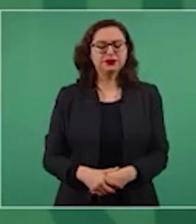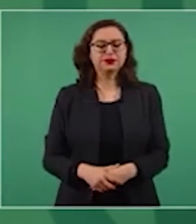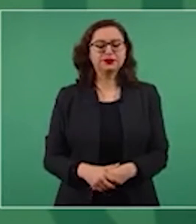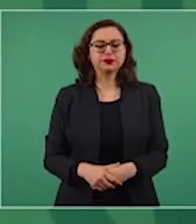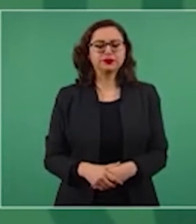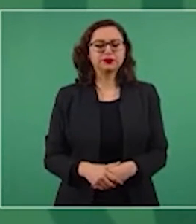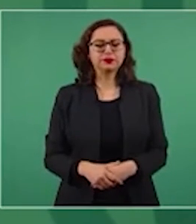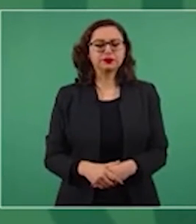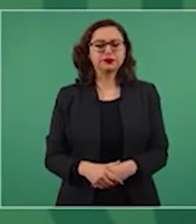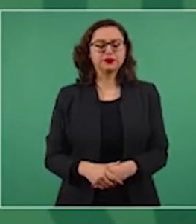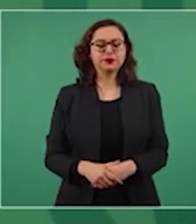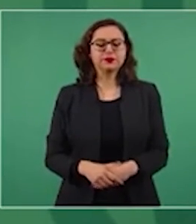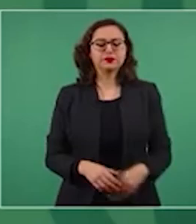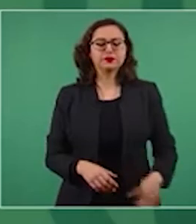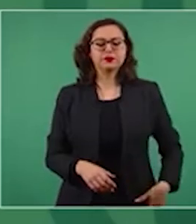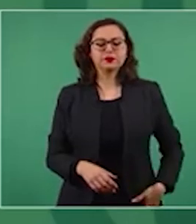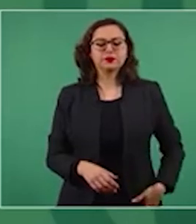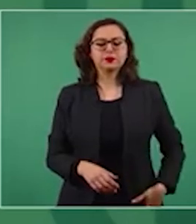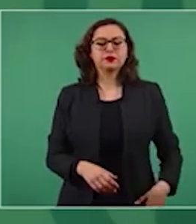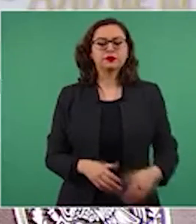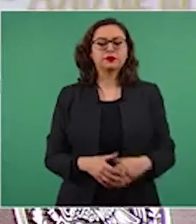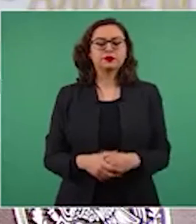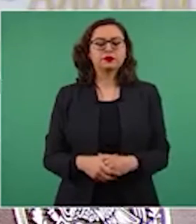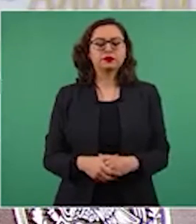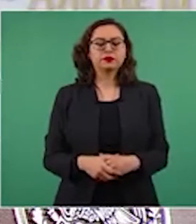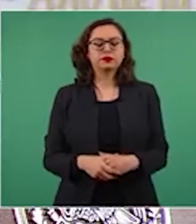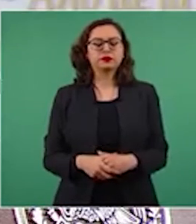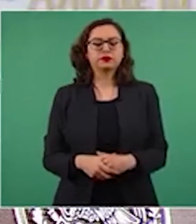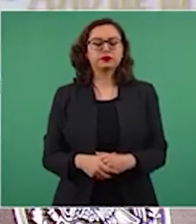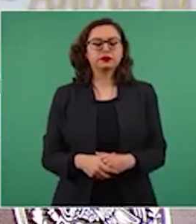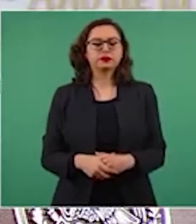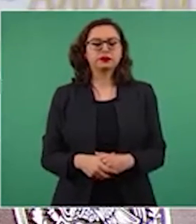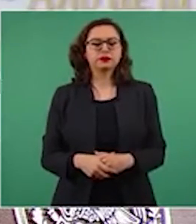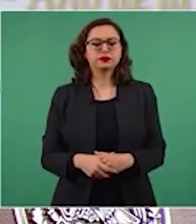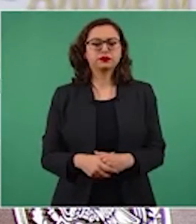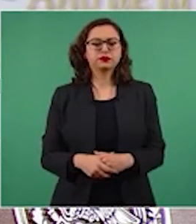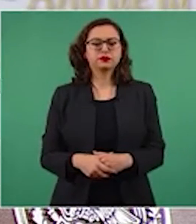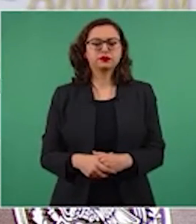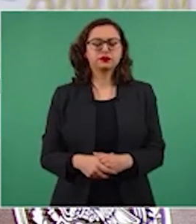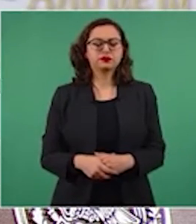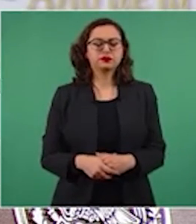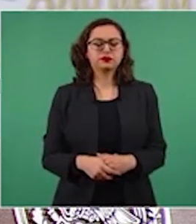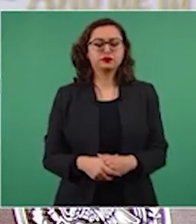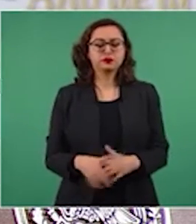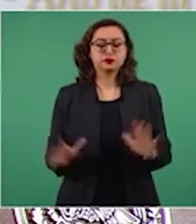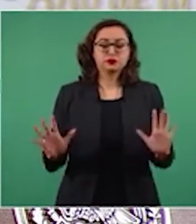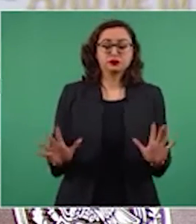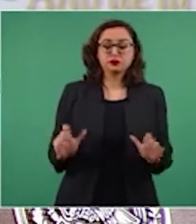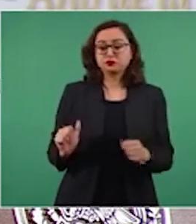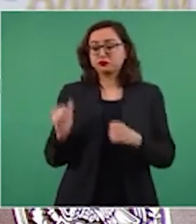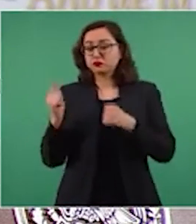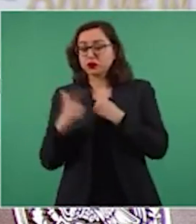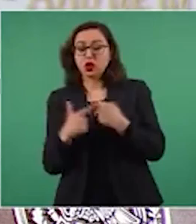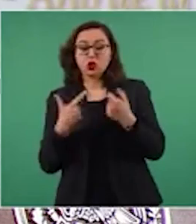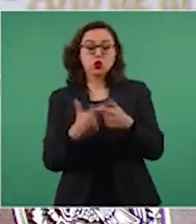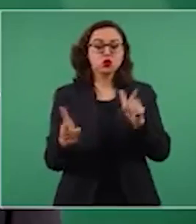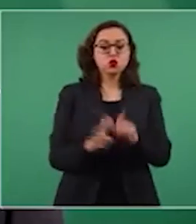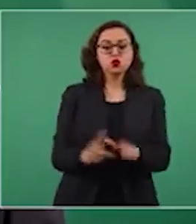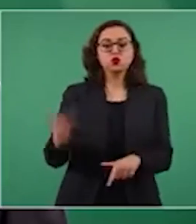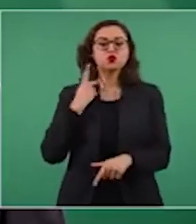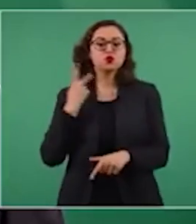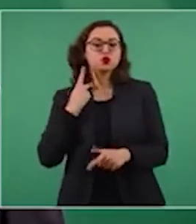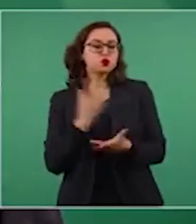No ha actuado en favor de ninguno de los partidos,